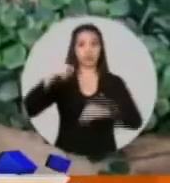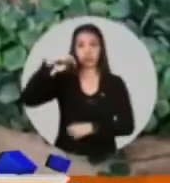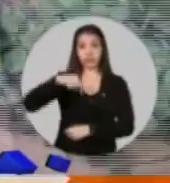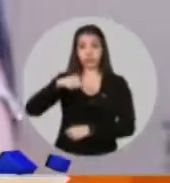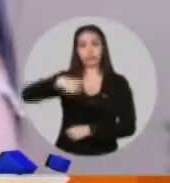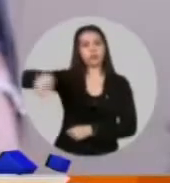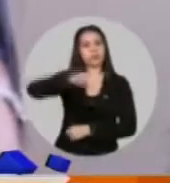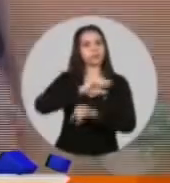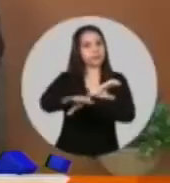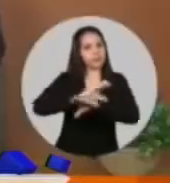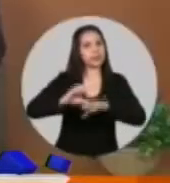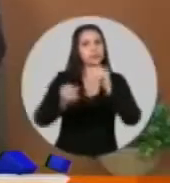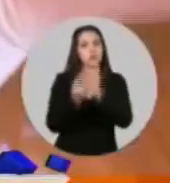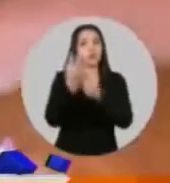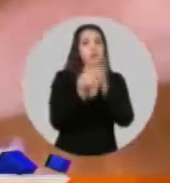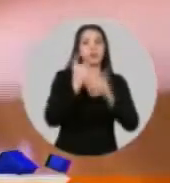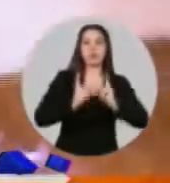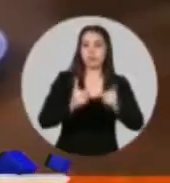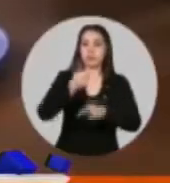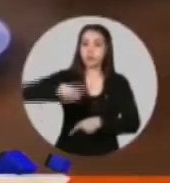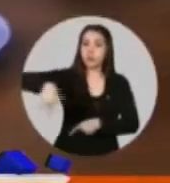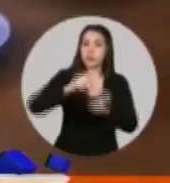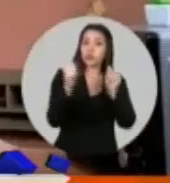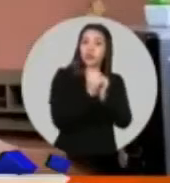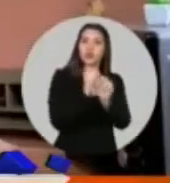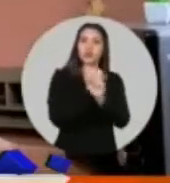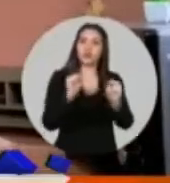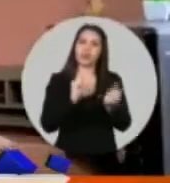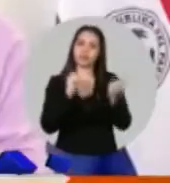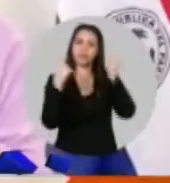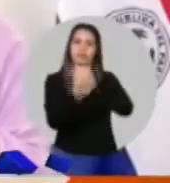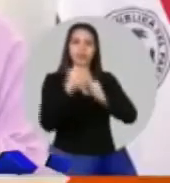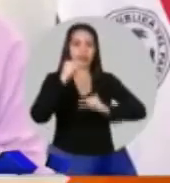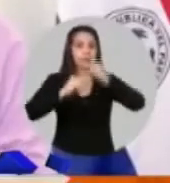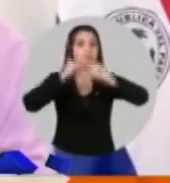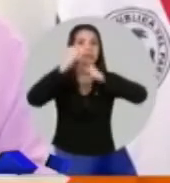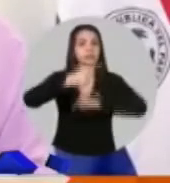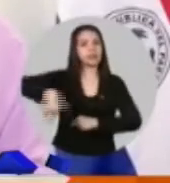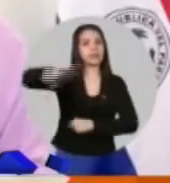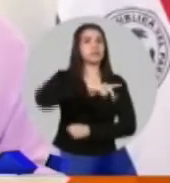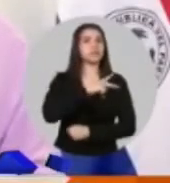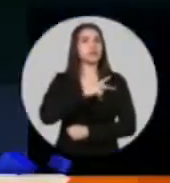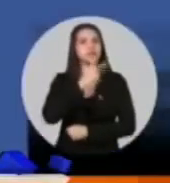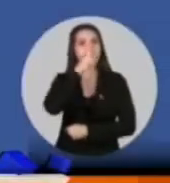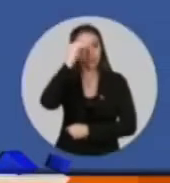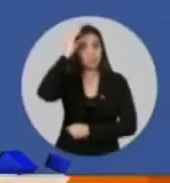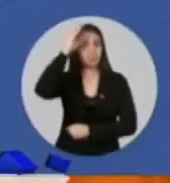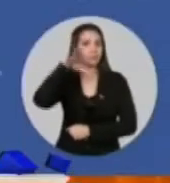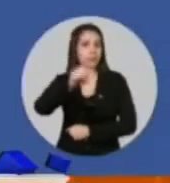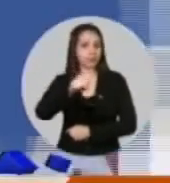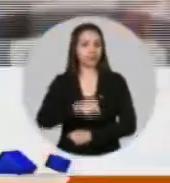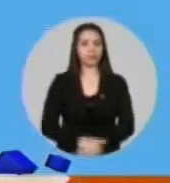la solución. Obviamente que no es la solución. Pero no les parece a ustedes que dentro de todo es una alternativa